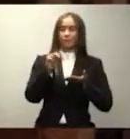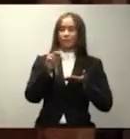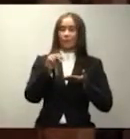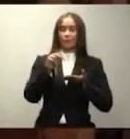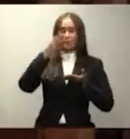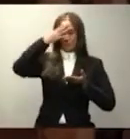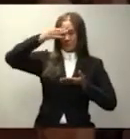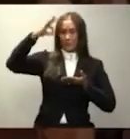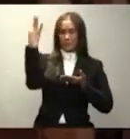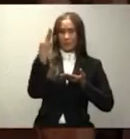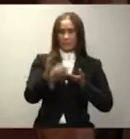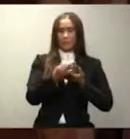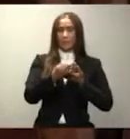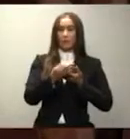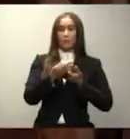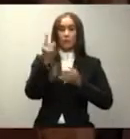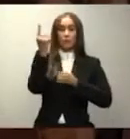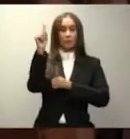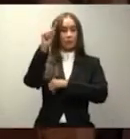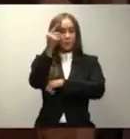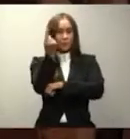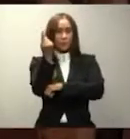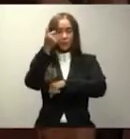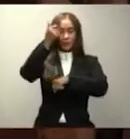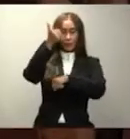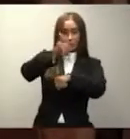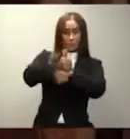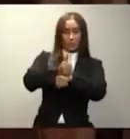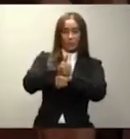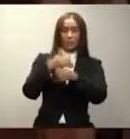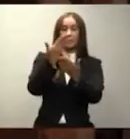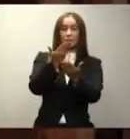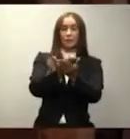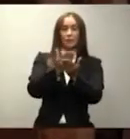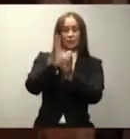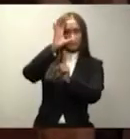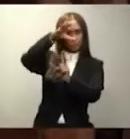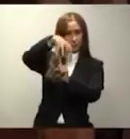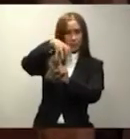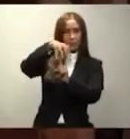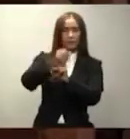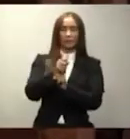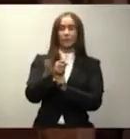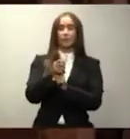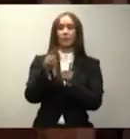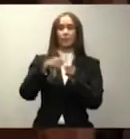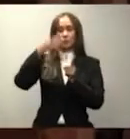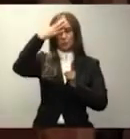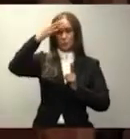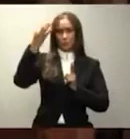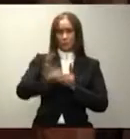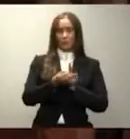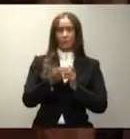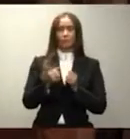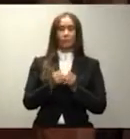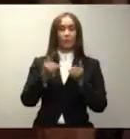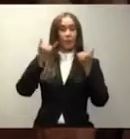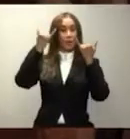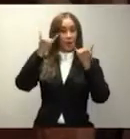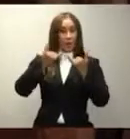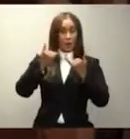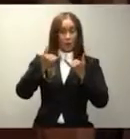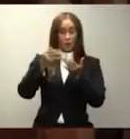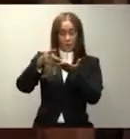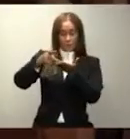desde el primer momento que pisé este Palacio Nacional. Y ahora quiero hacerles un anuncio. El salario correspondiente a mi